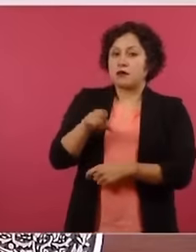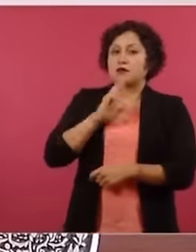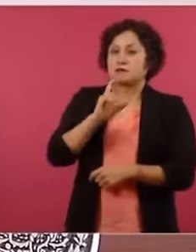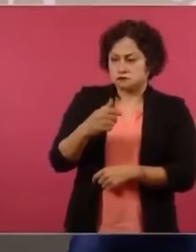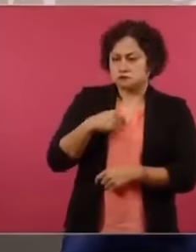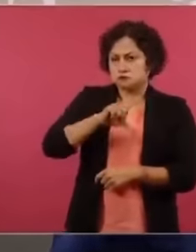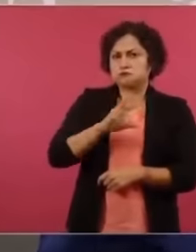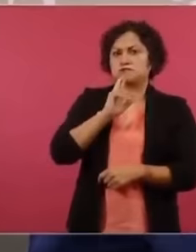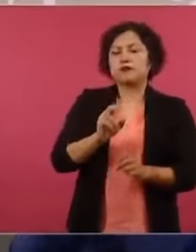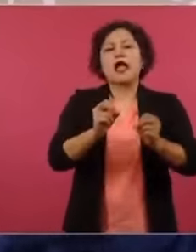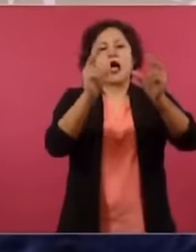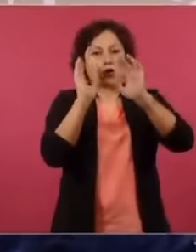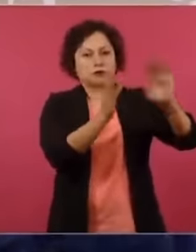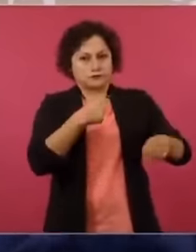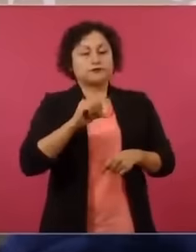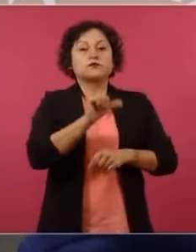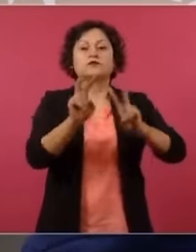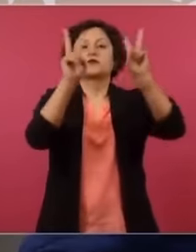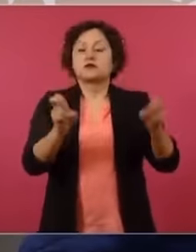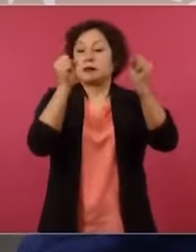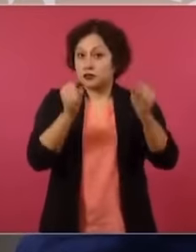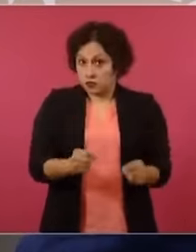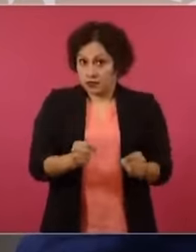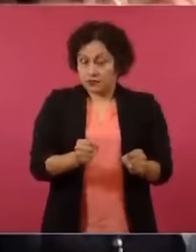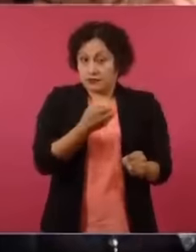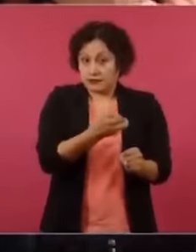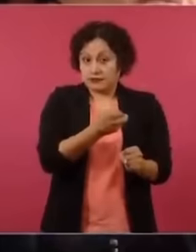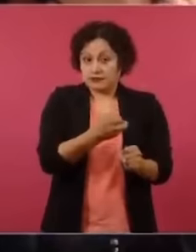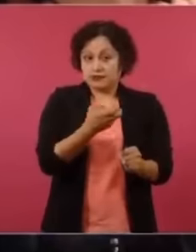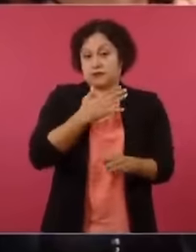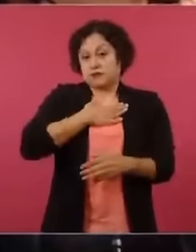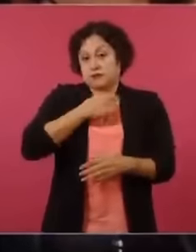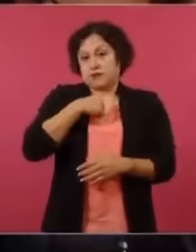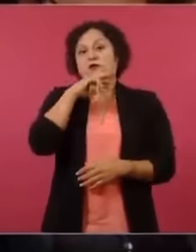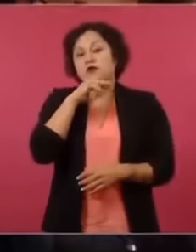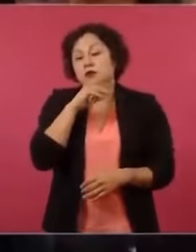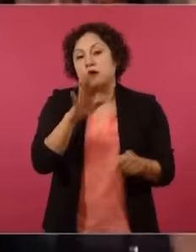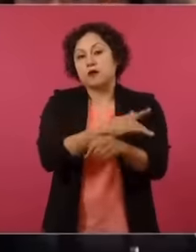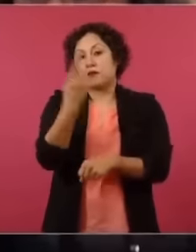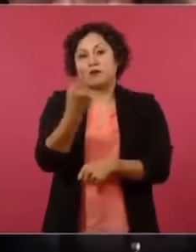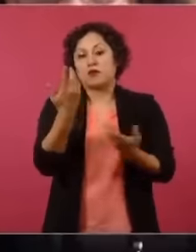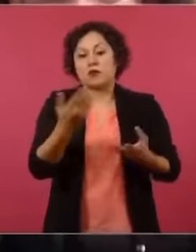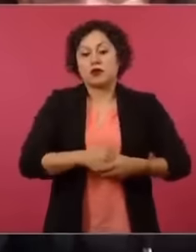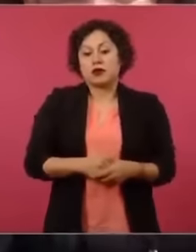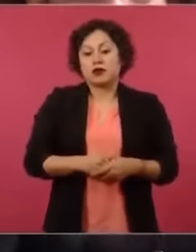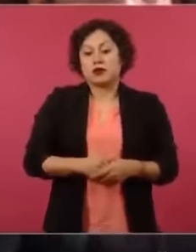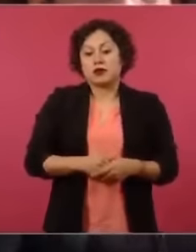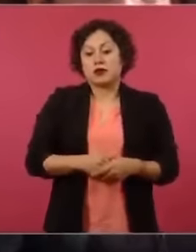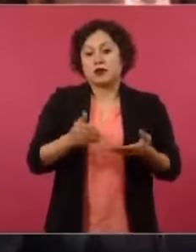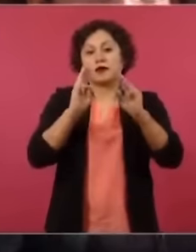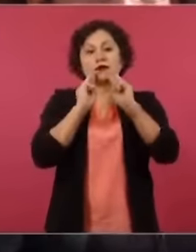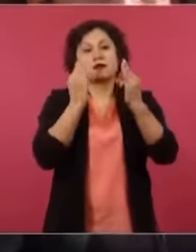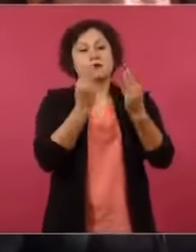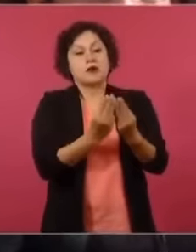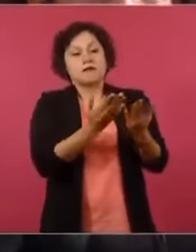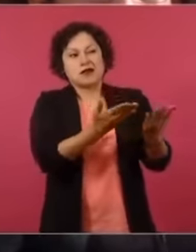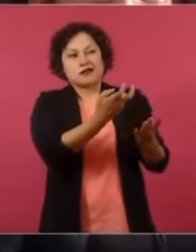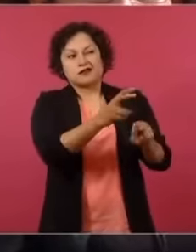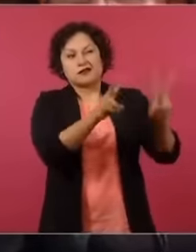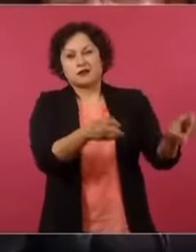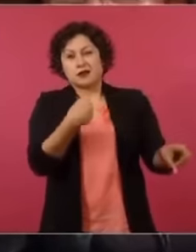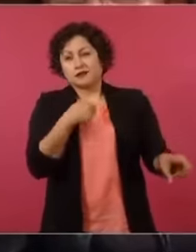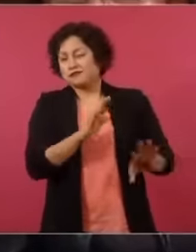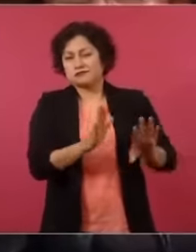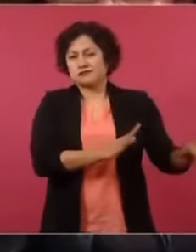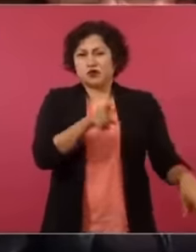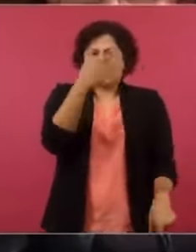Bueno, eso en cuanto a la seguridad, pues. Eso es mi tema y la preocupación porque... Porque ya no solo es la cuestión del narco, que yo con eso no me meto. Porque ustedes lo saben.